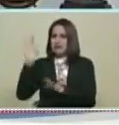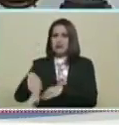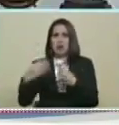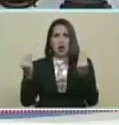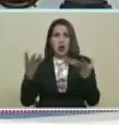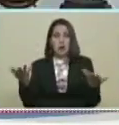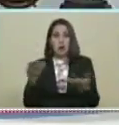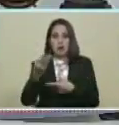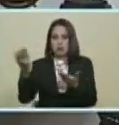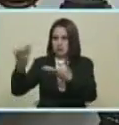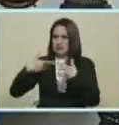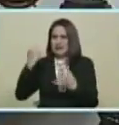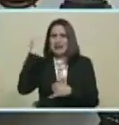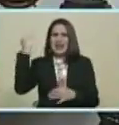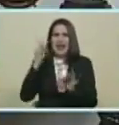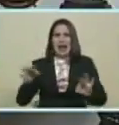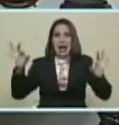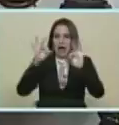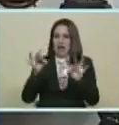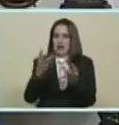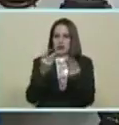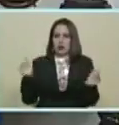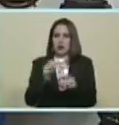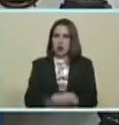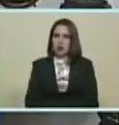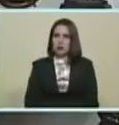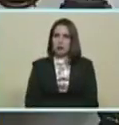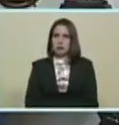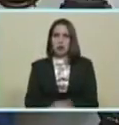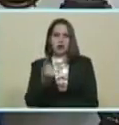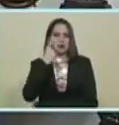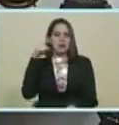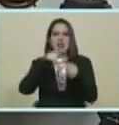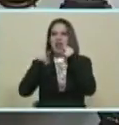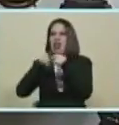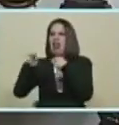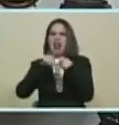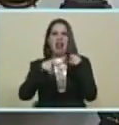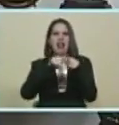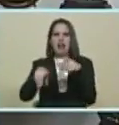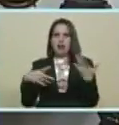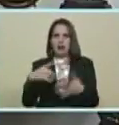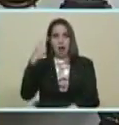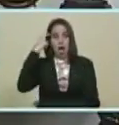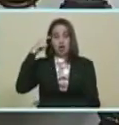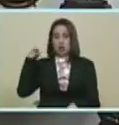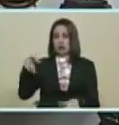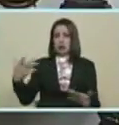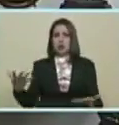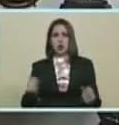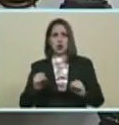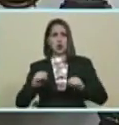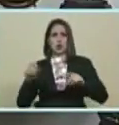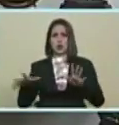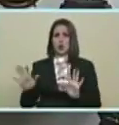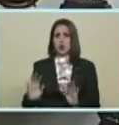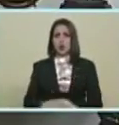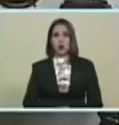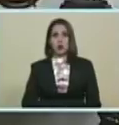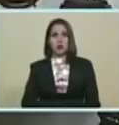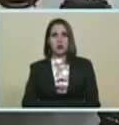aportan Ni una idea Para resolver Un problema Siempre aportan Ah porque saben mucho Hay gente que sabe mucho